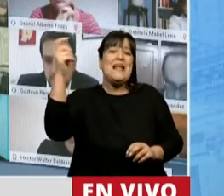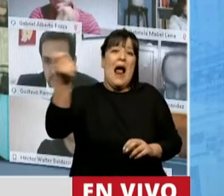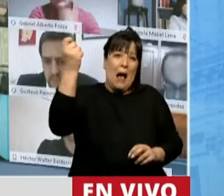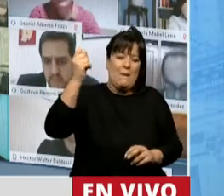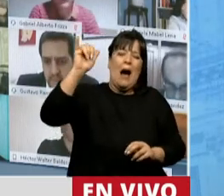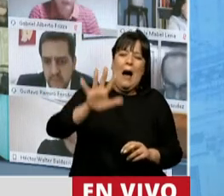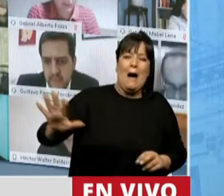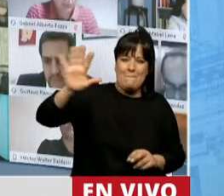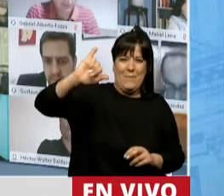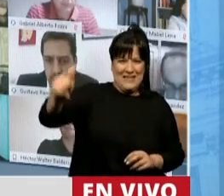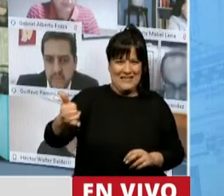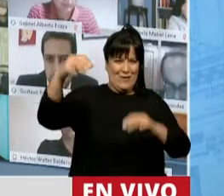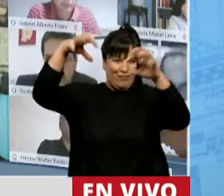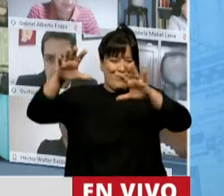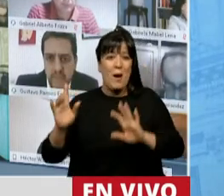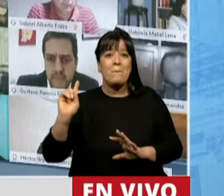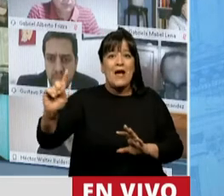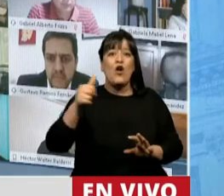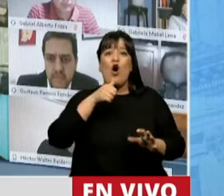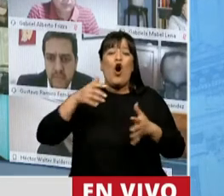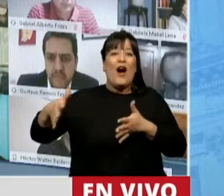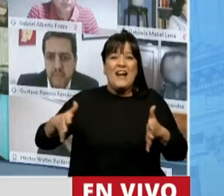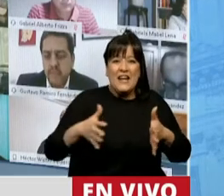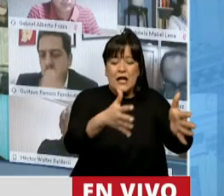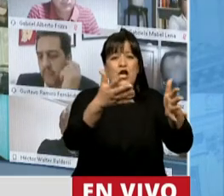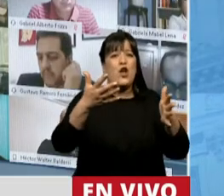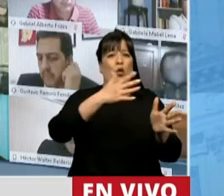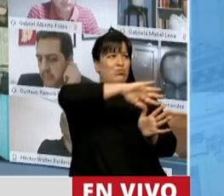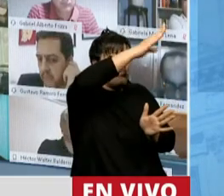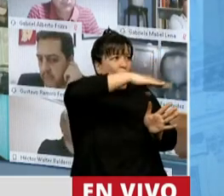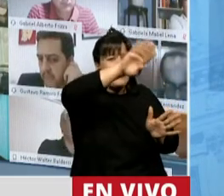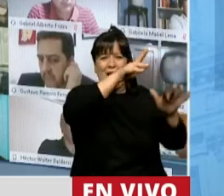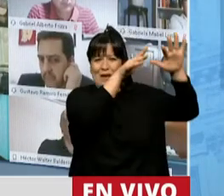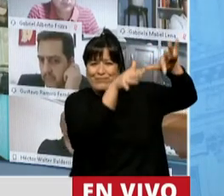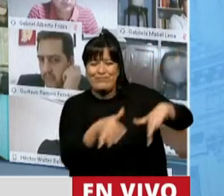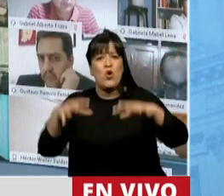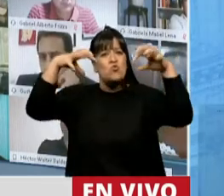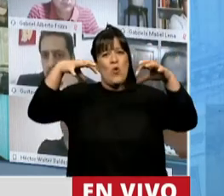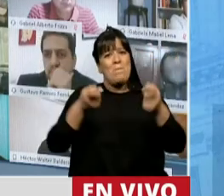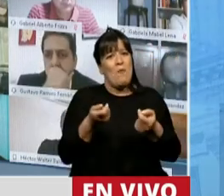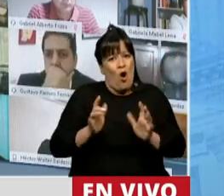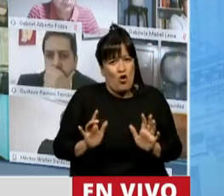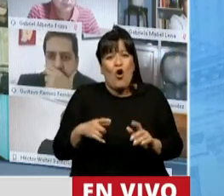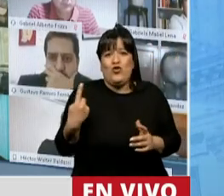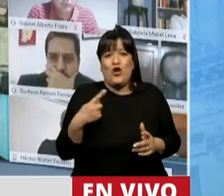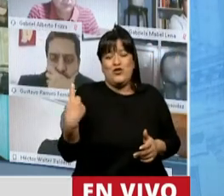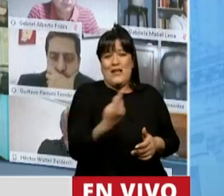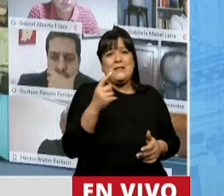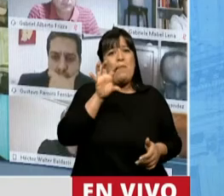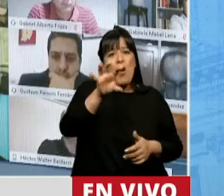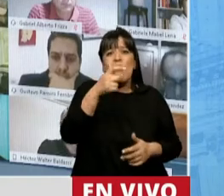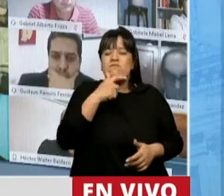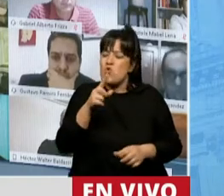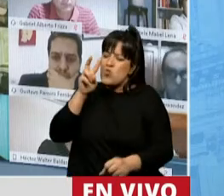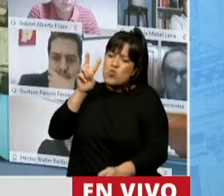en definitiva llueven. En mi provincia, en definitiva, el riego viene por deshielo, deshielo de sus montañas. Y por eso nosotros somos muy celosos y muy